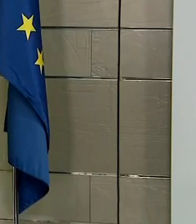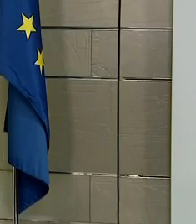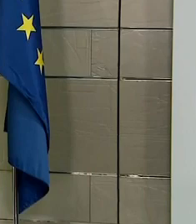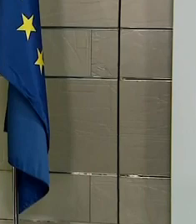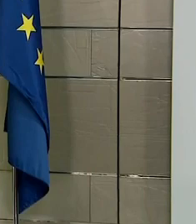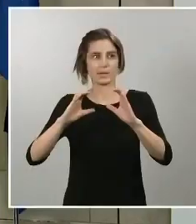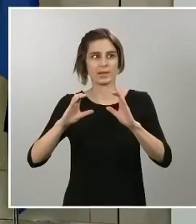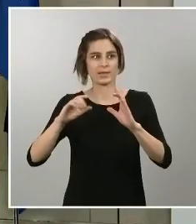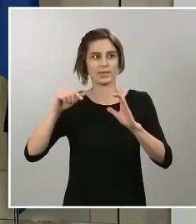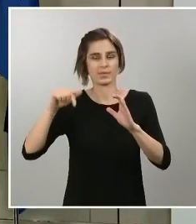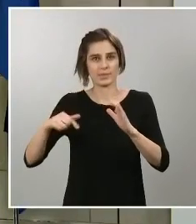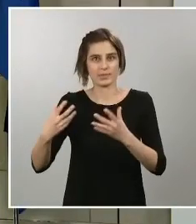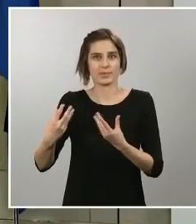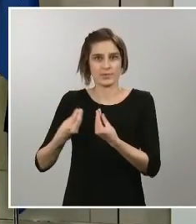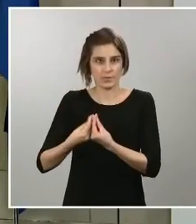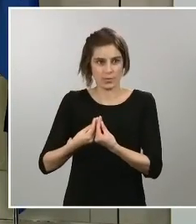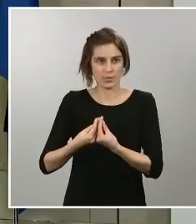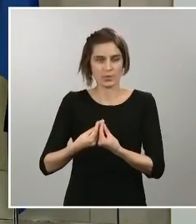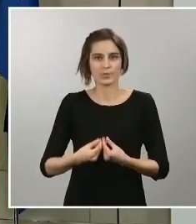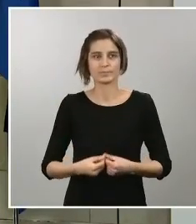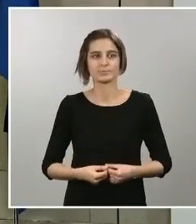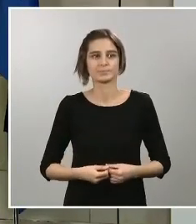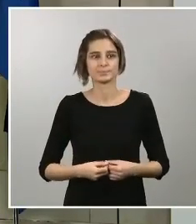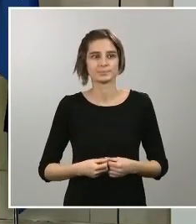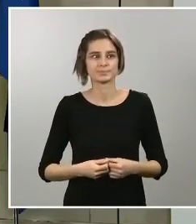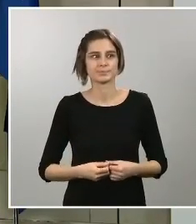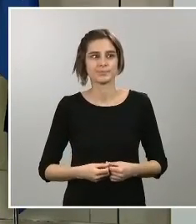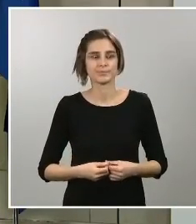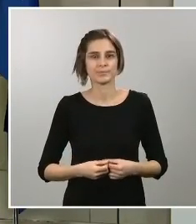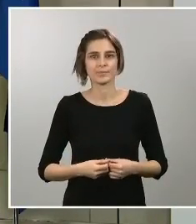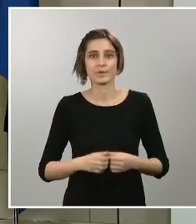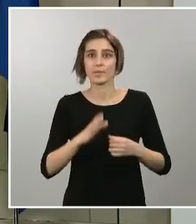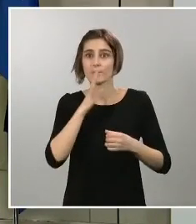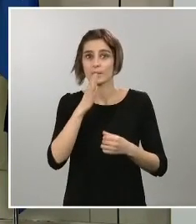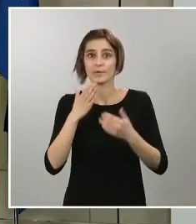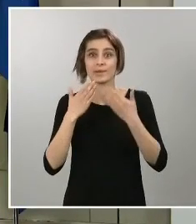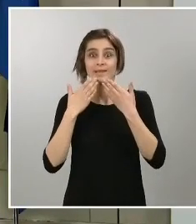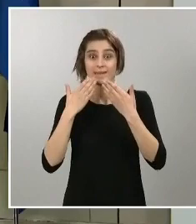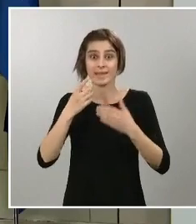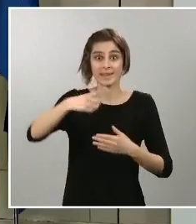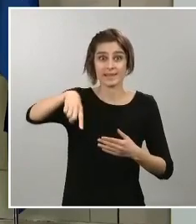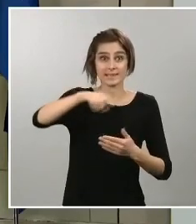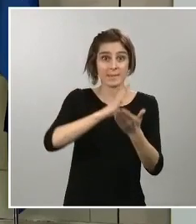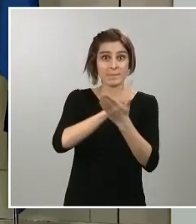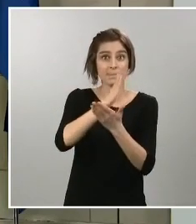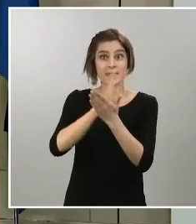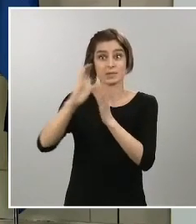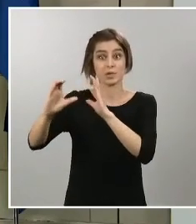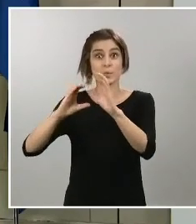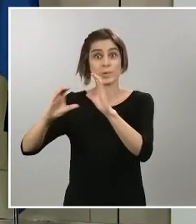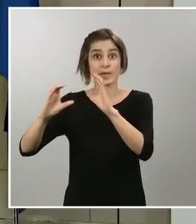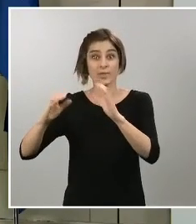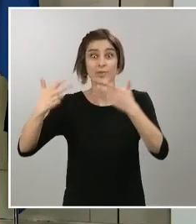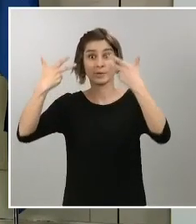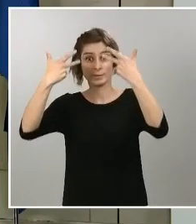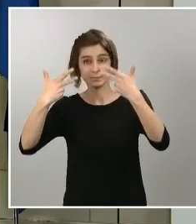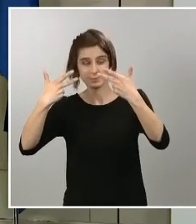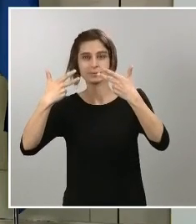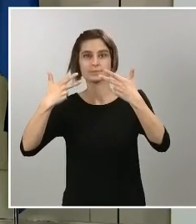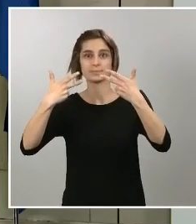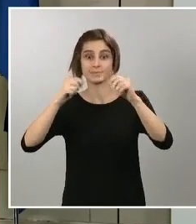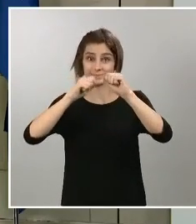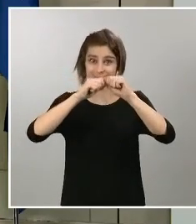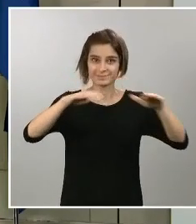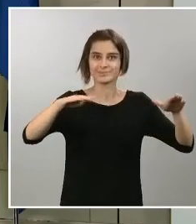comparecencia porque vosotros sois los que permitís que a los hogares españoles llegue la información, lleguen las tareas de educación